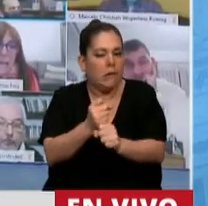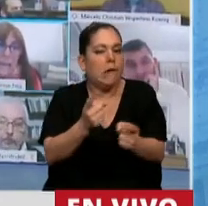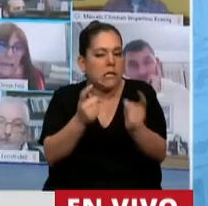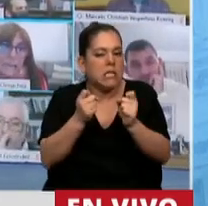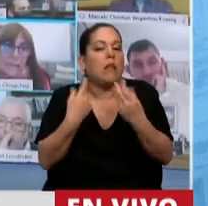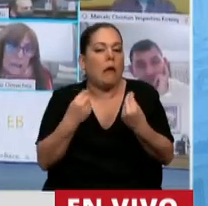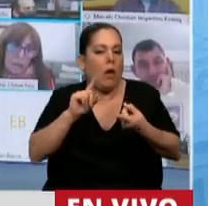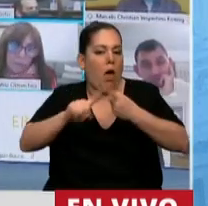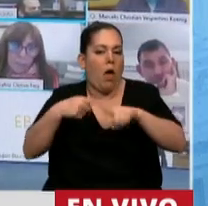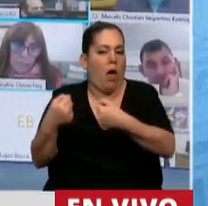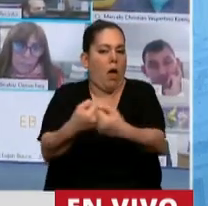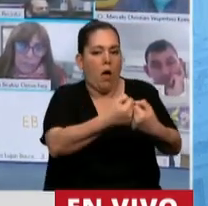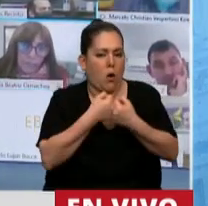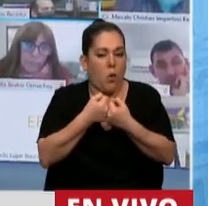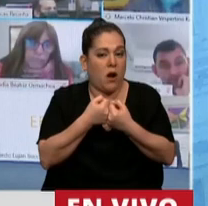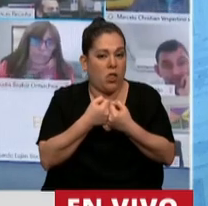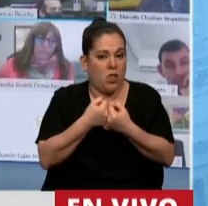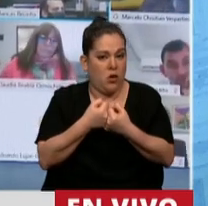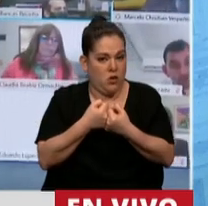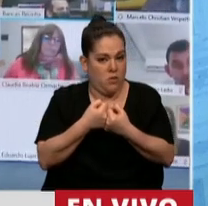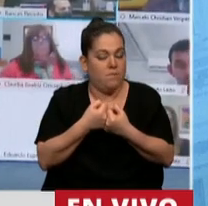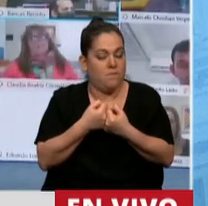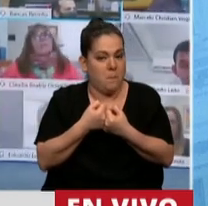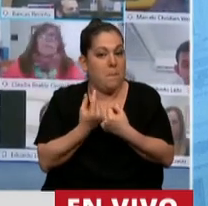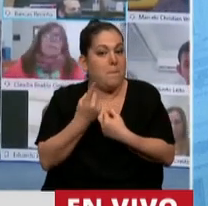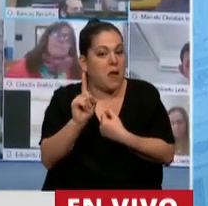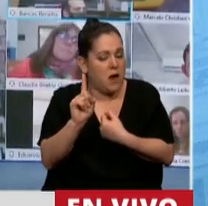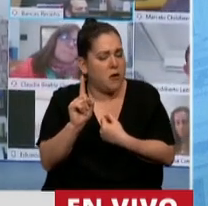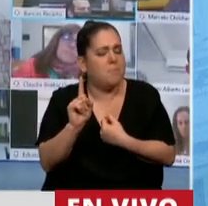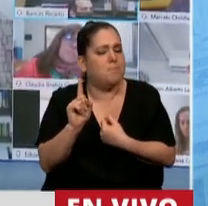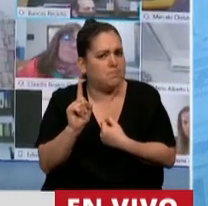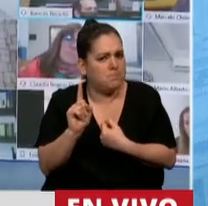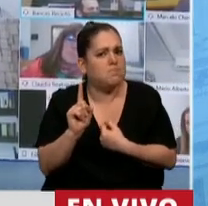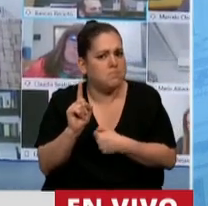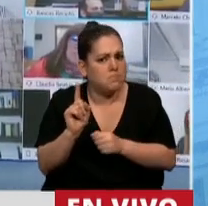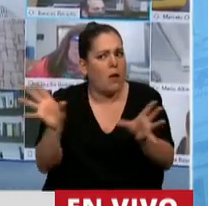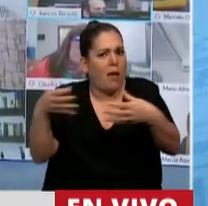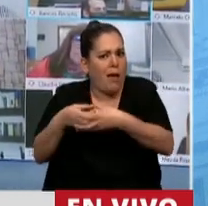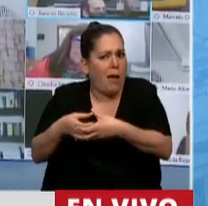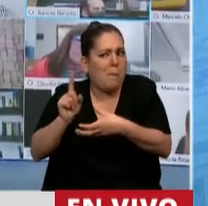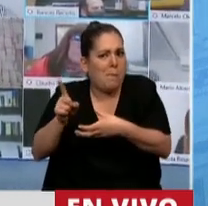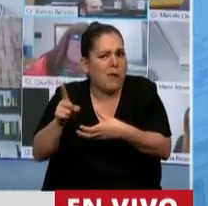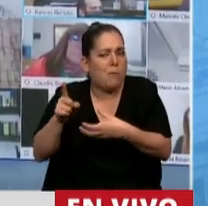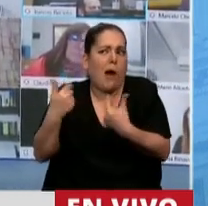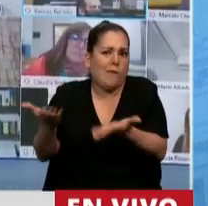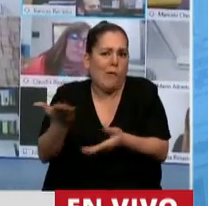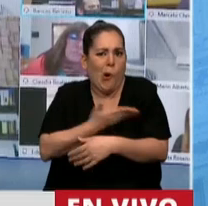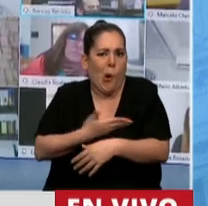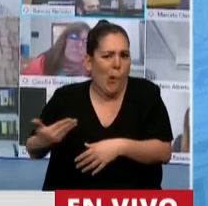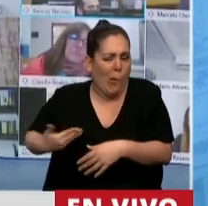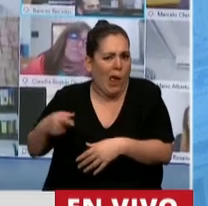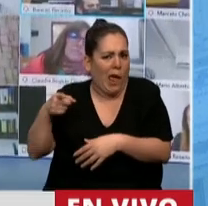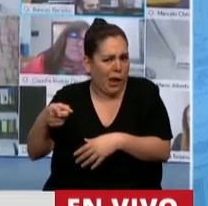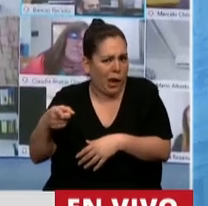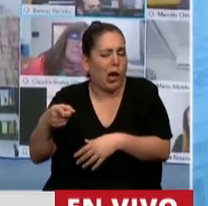consenso. Y es raro, es raro que quienes pertenecen a un mismo sector ideológico en